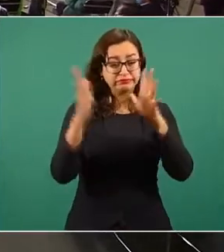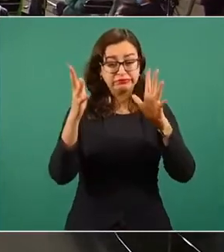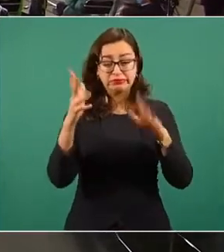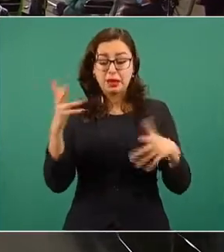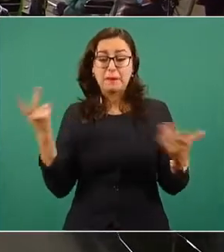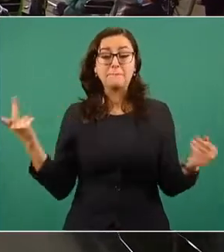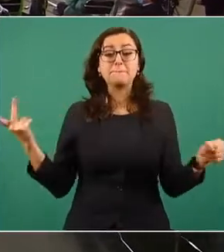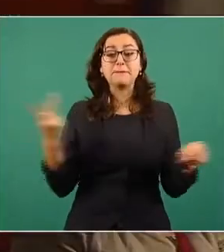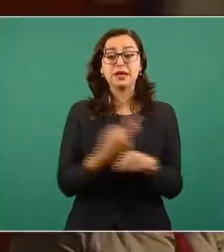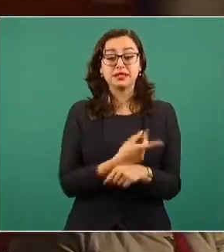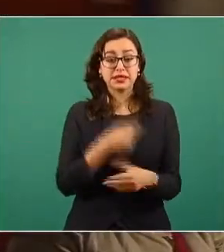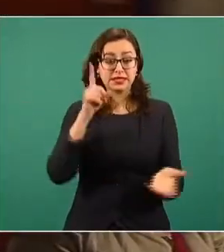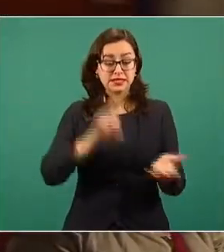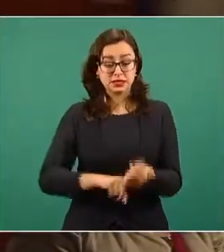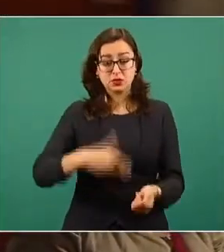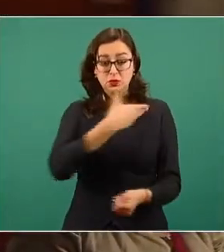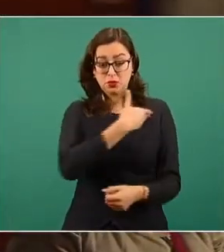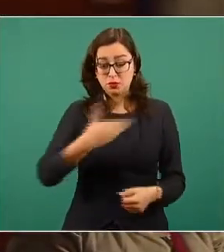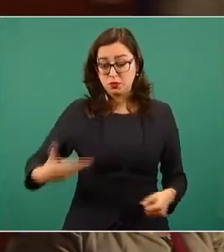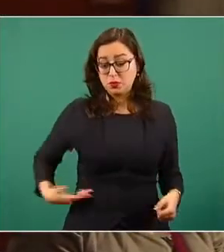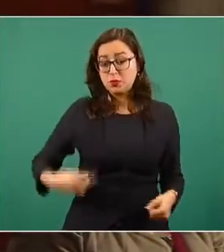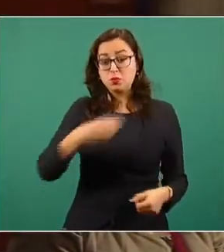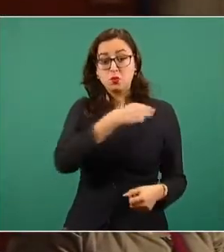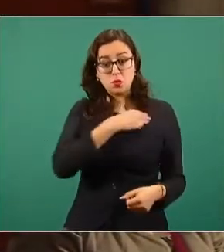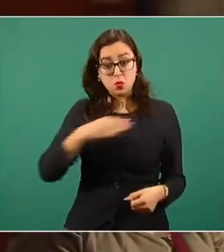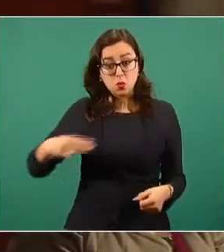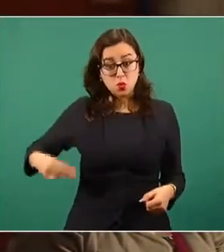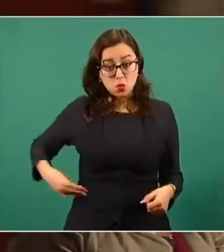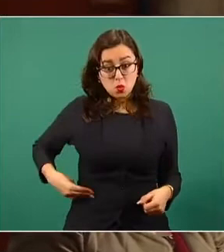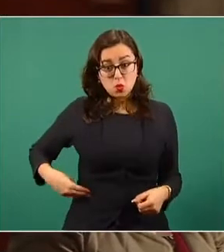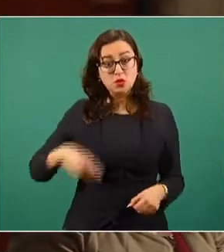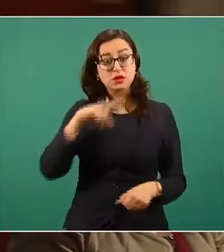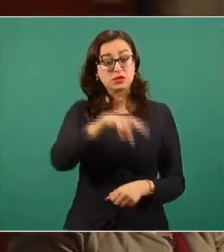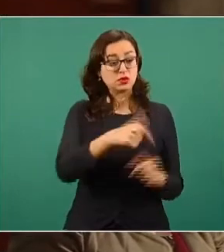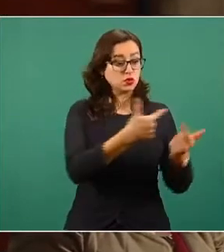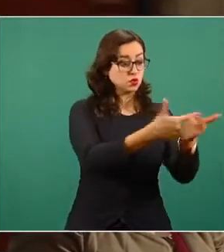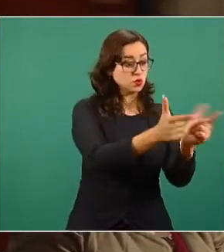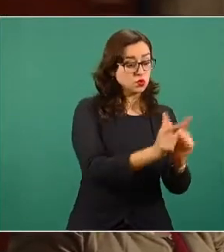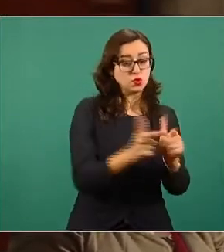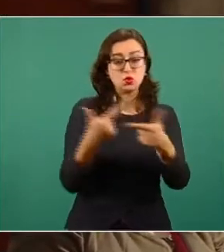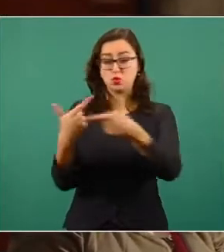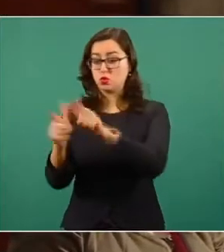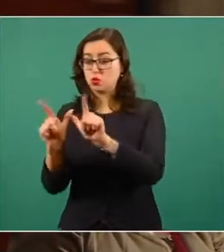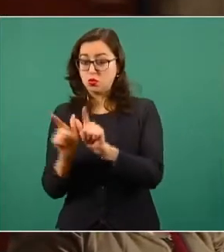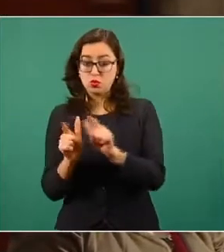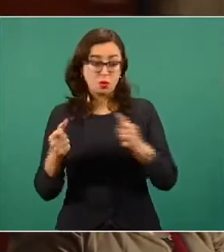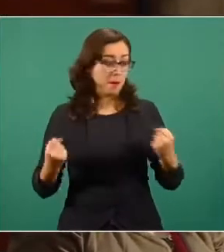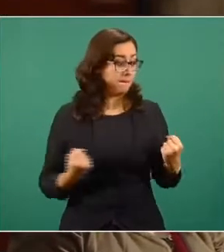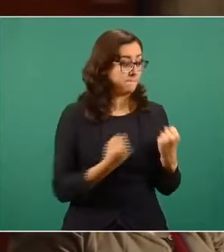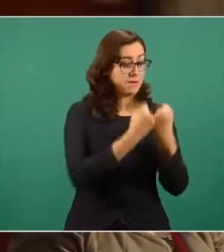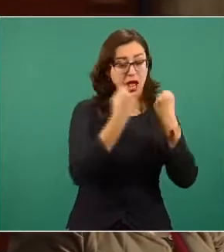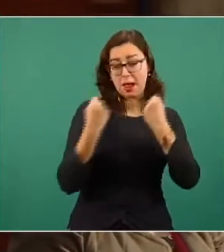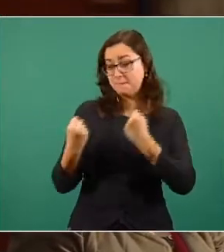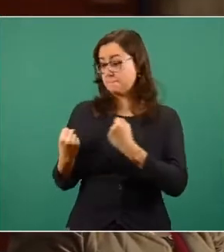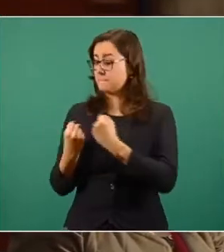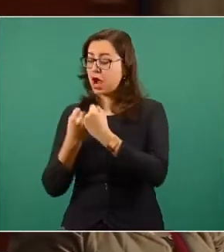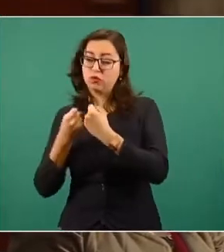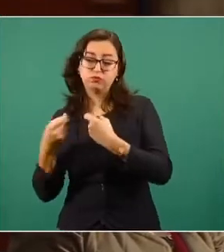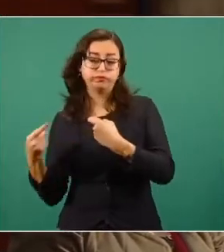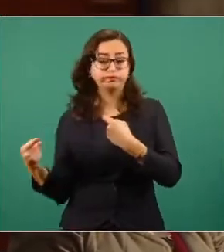presidente municipal, se han enfrentado grupos opositores y simpatizantes